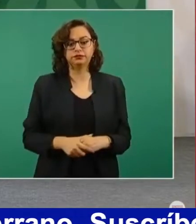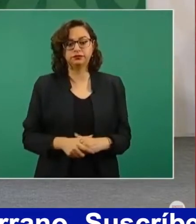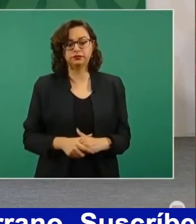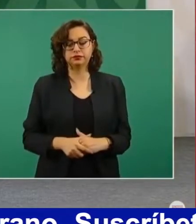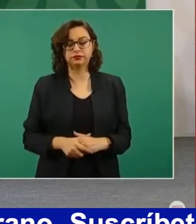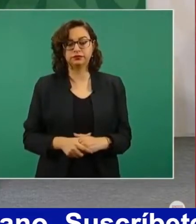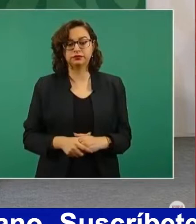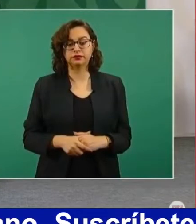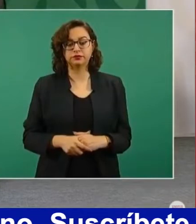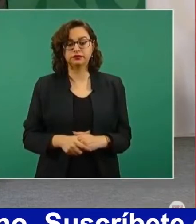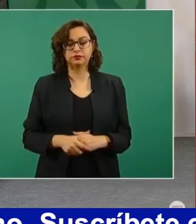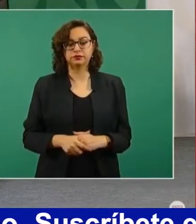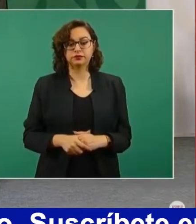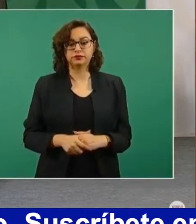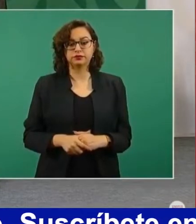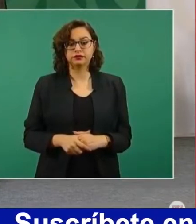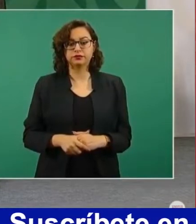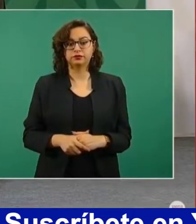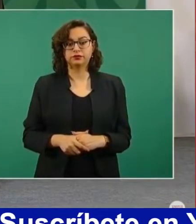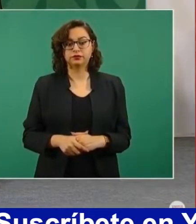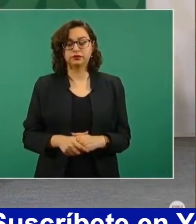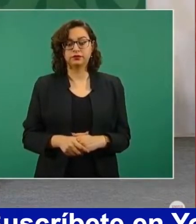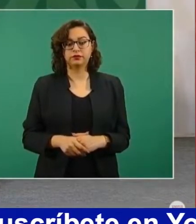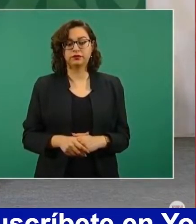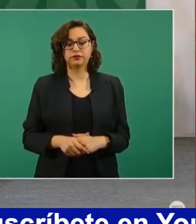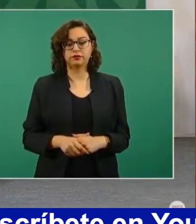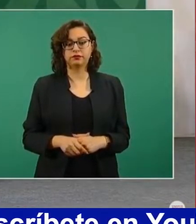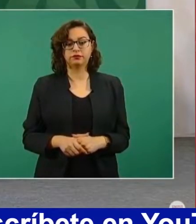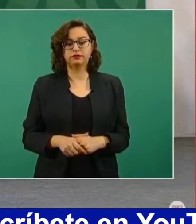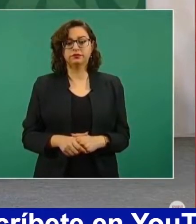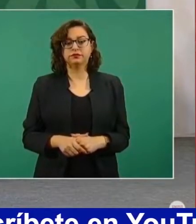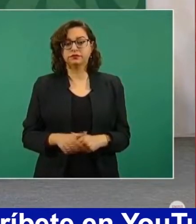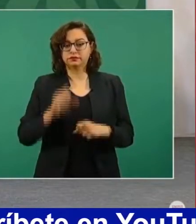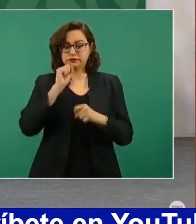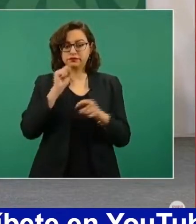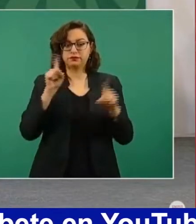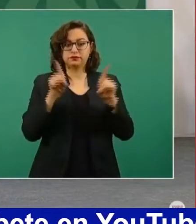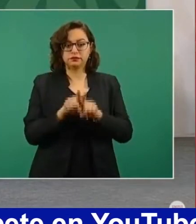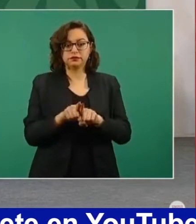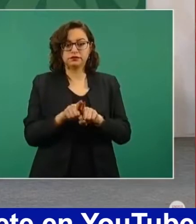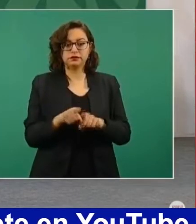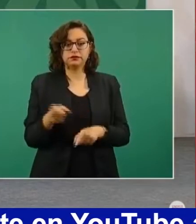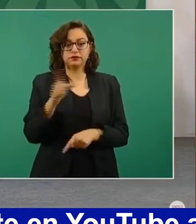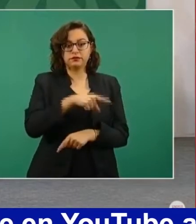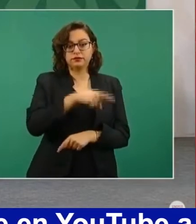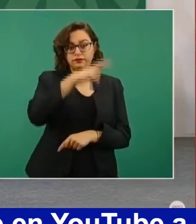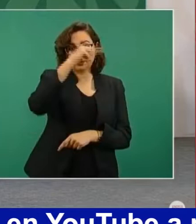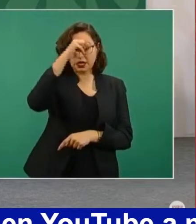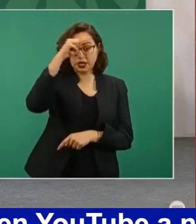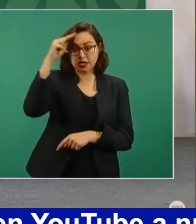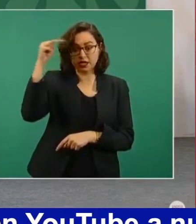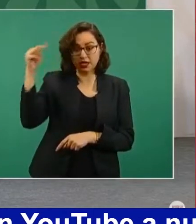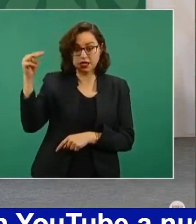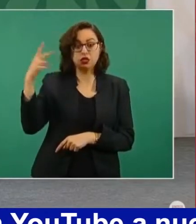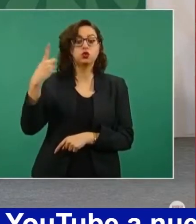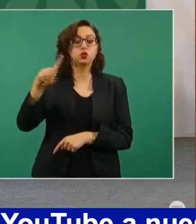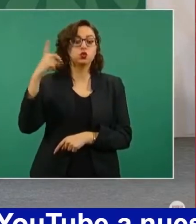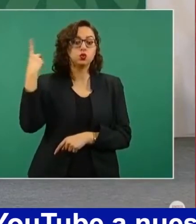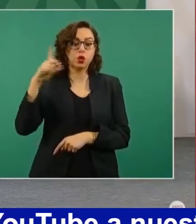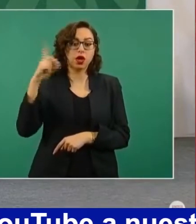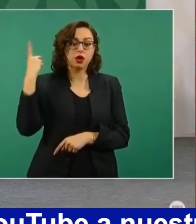y lo mismo Nayarit, incluso Durango.